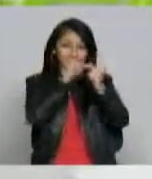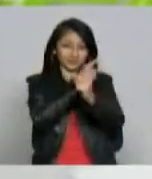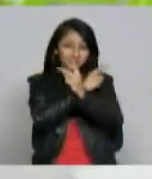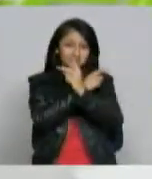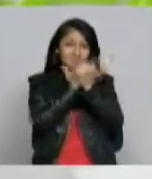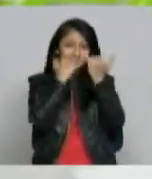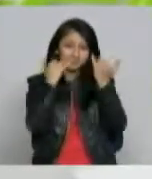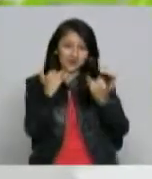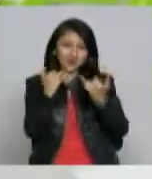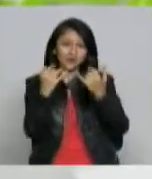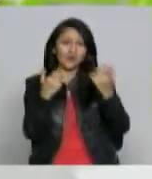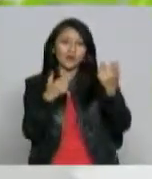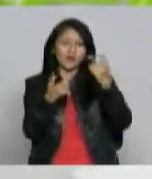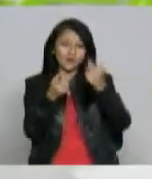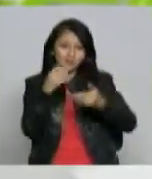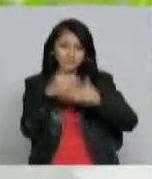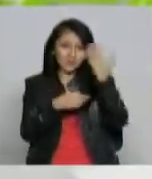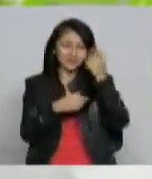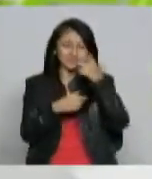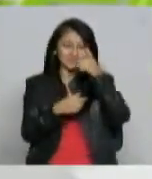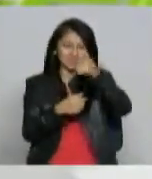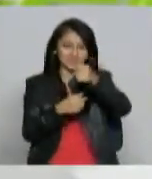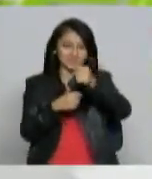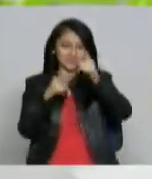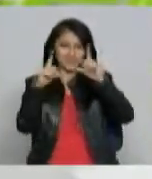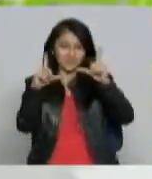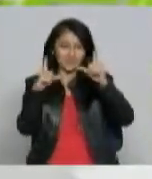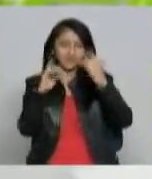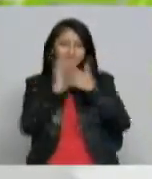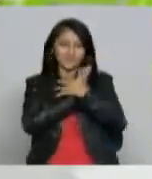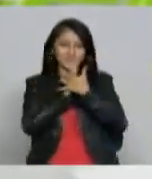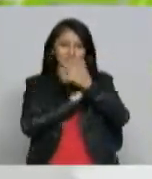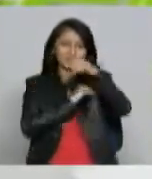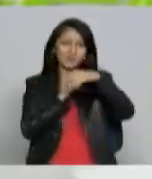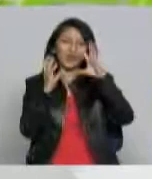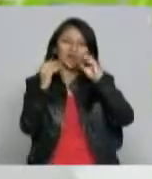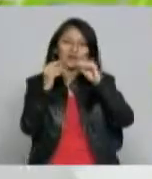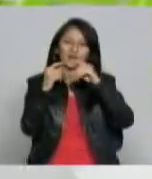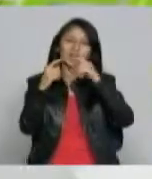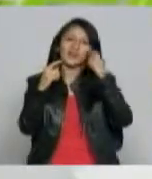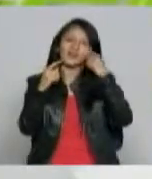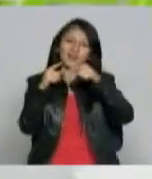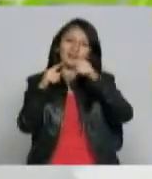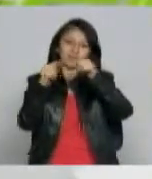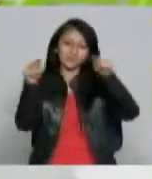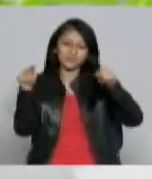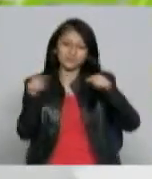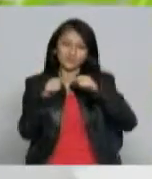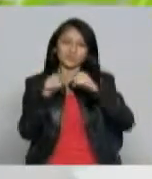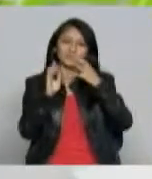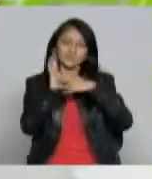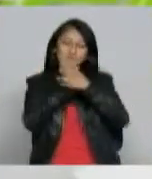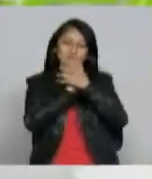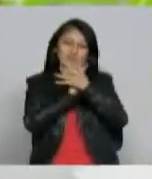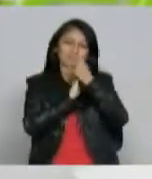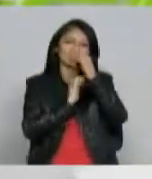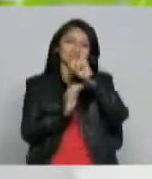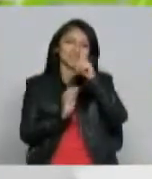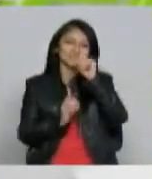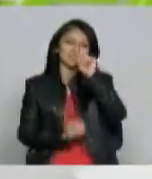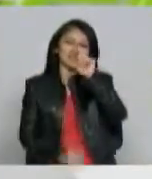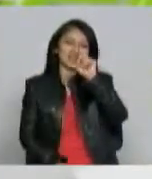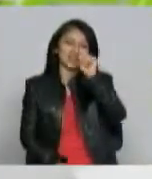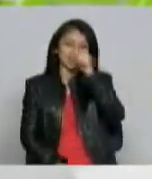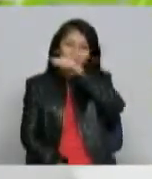integran en sintonía con Telecafé TV les contamos que hoy estamos analizando el espacio sala de prensa con su director Duberley Río Ríos